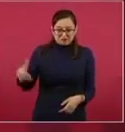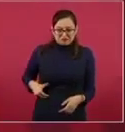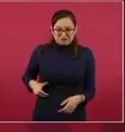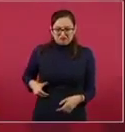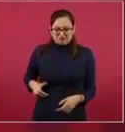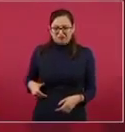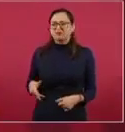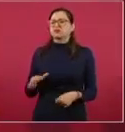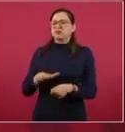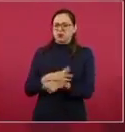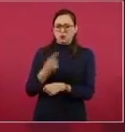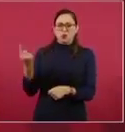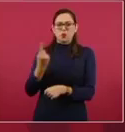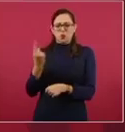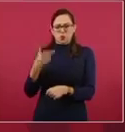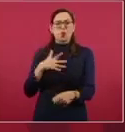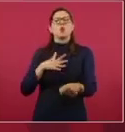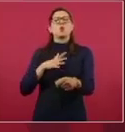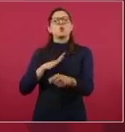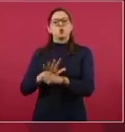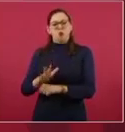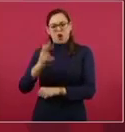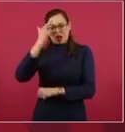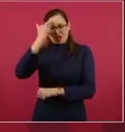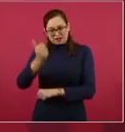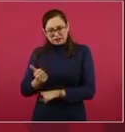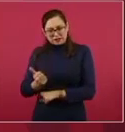conocer las causas.